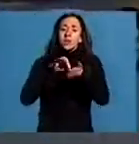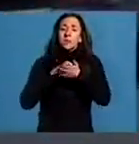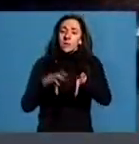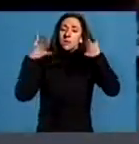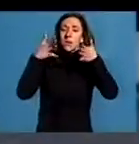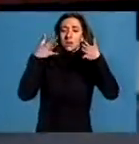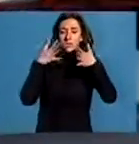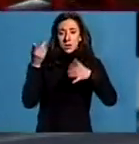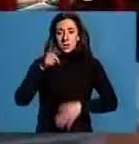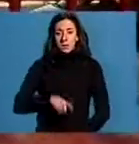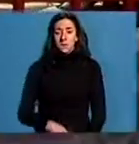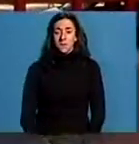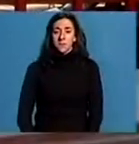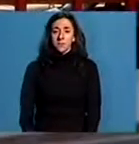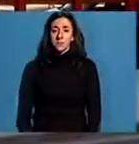Comercio de Lugo.